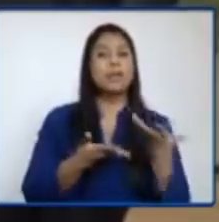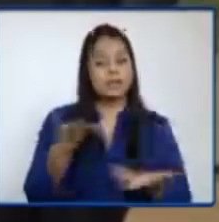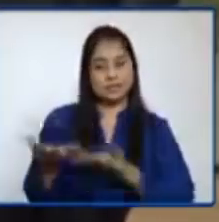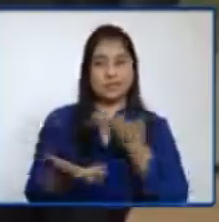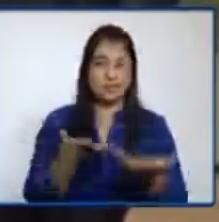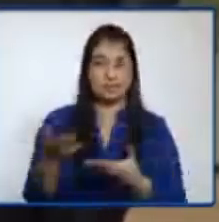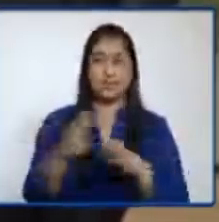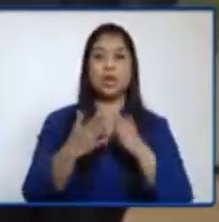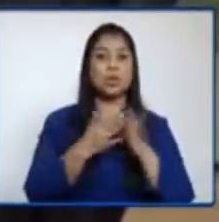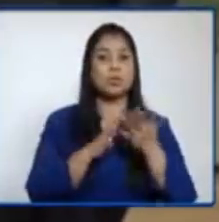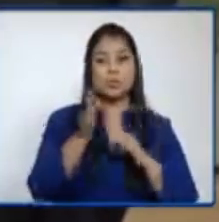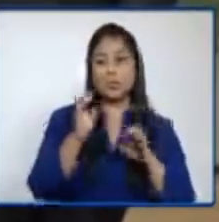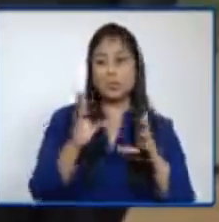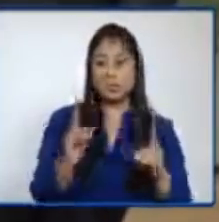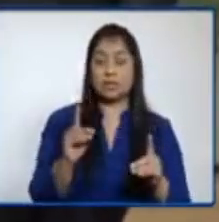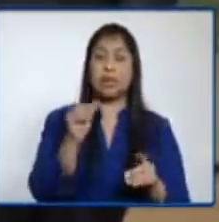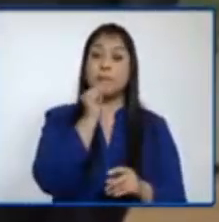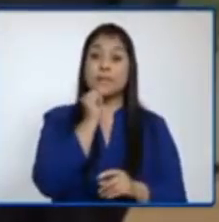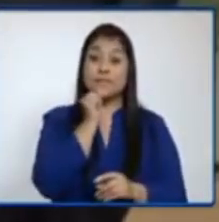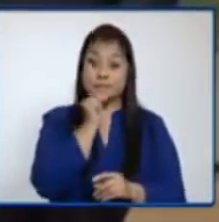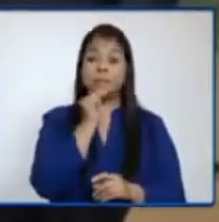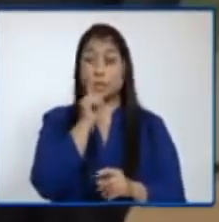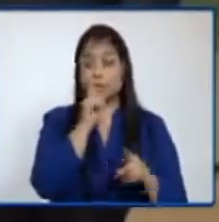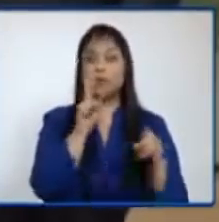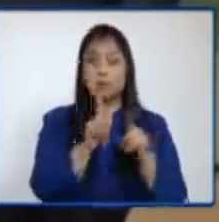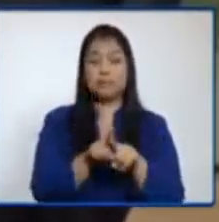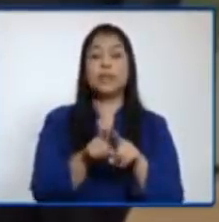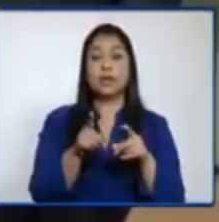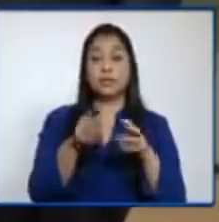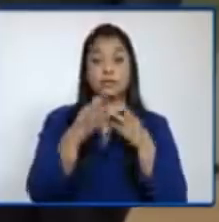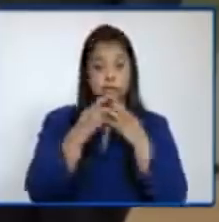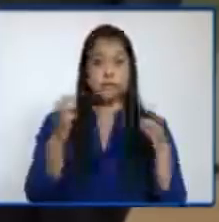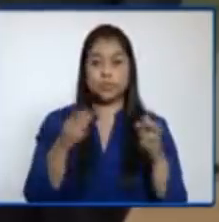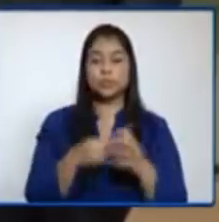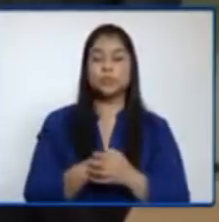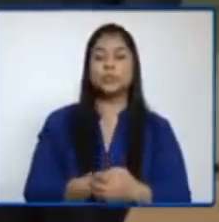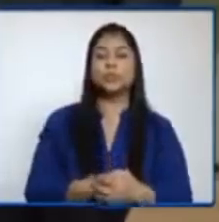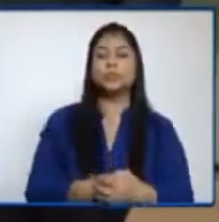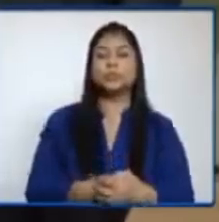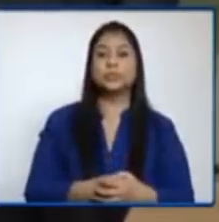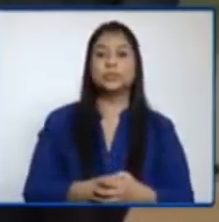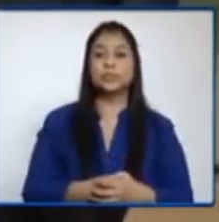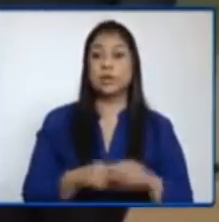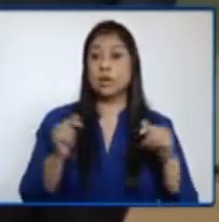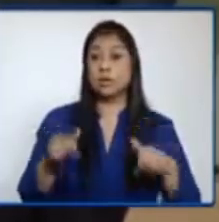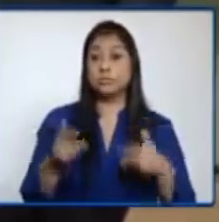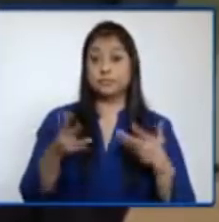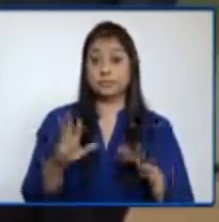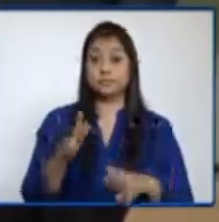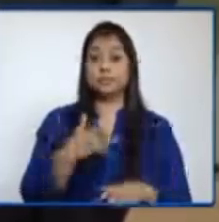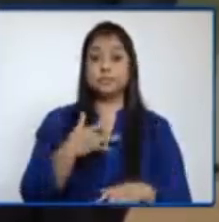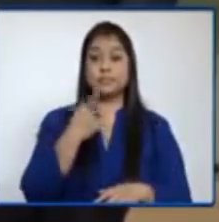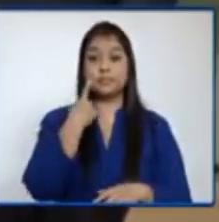comunidad educativa, tanto del sector privado, como del sector oficial del público. En ese sentido,